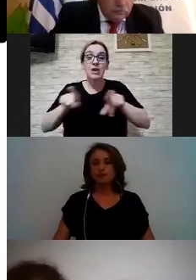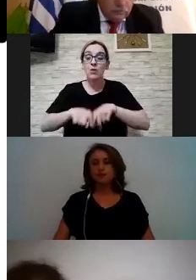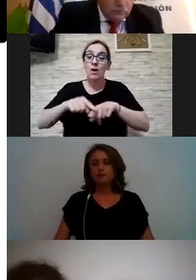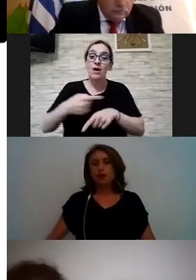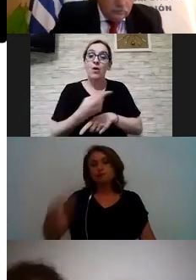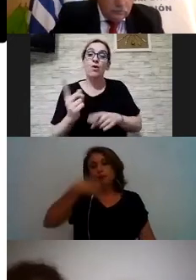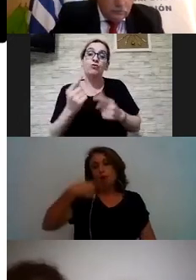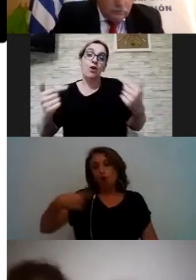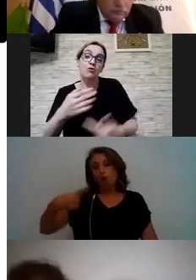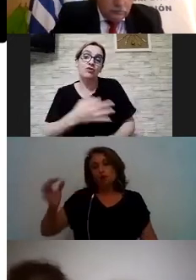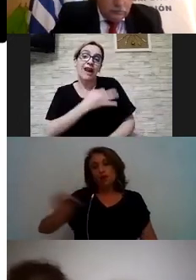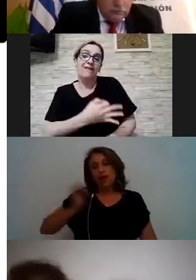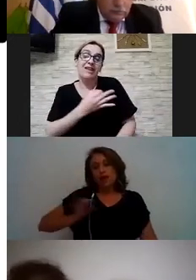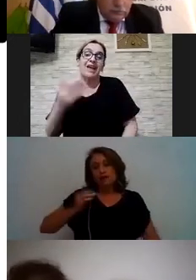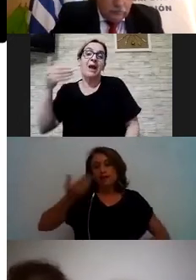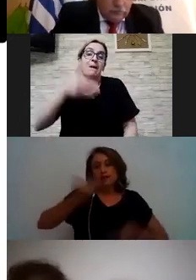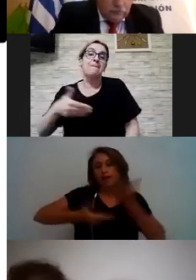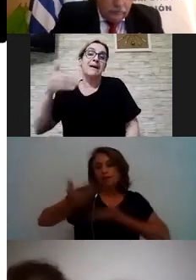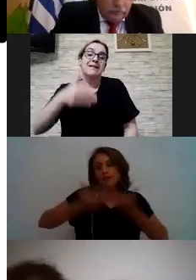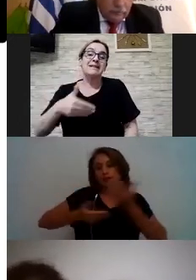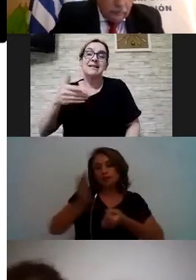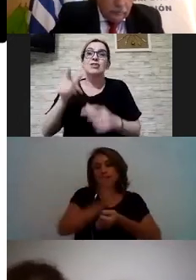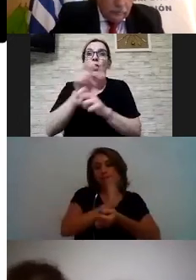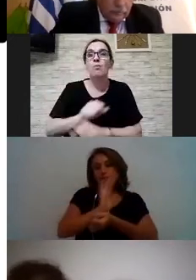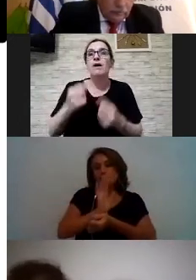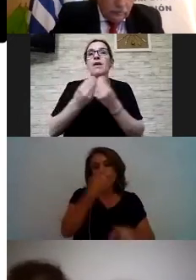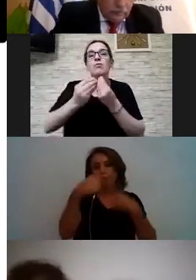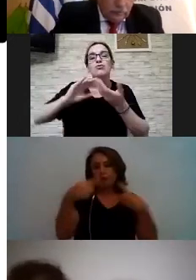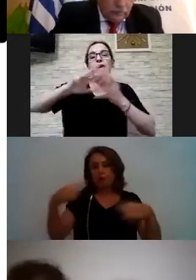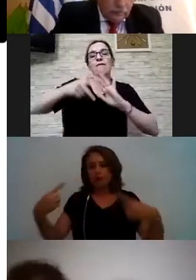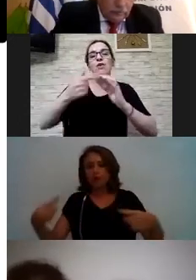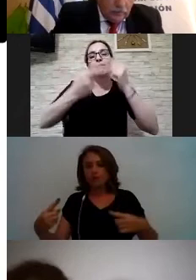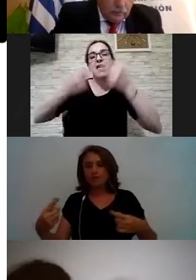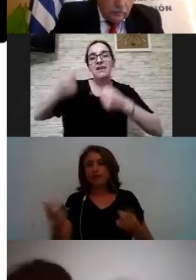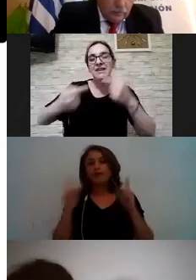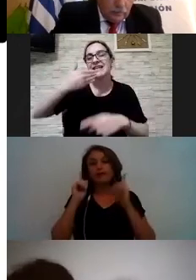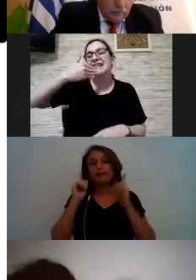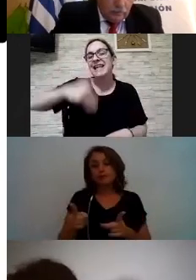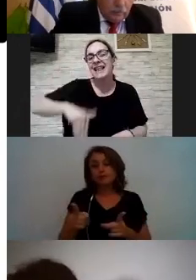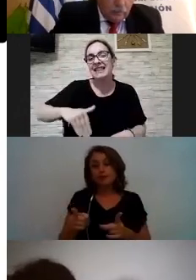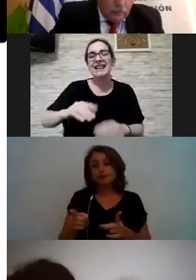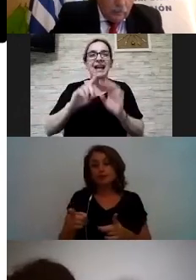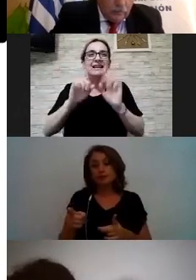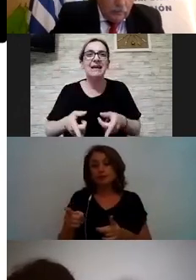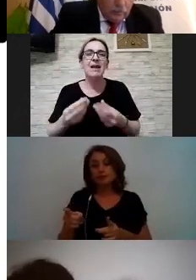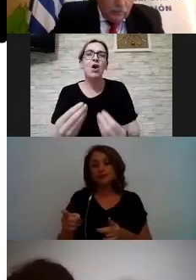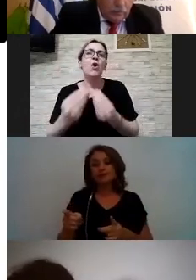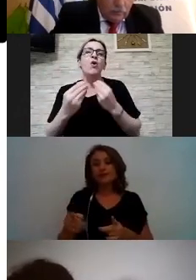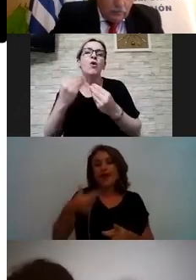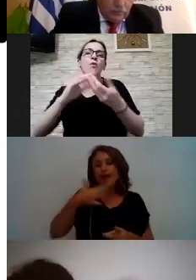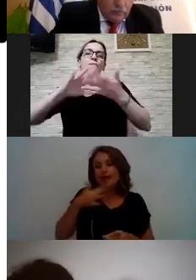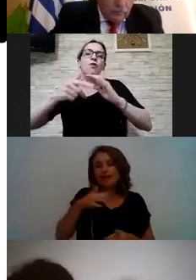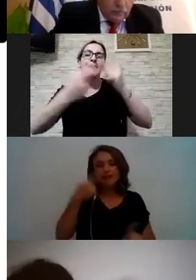vida, participación puede ser definida de muchas formas y puede ser entendida de muchas formas por diferentes